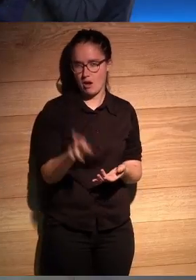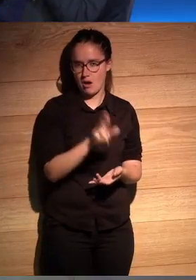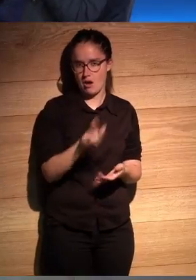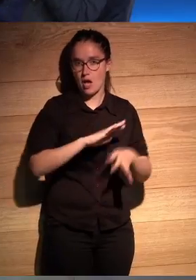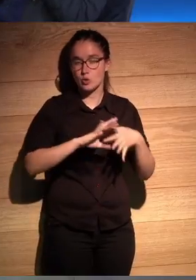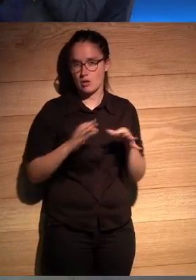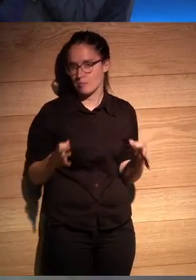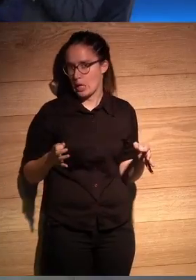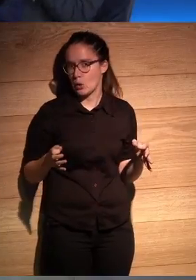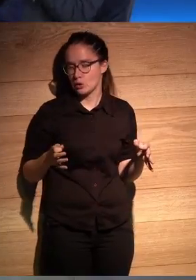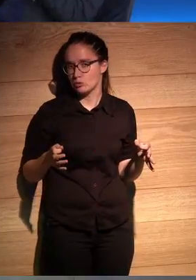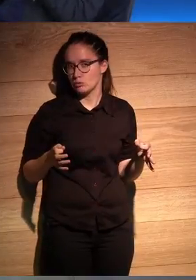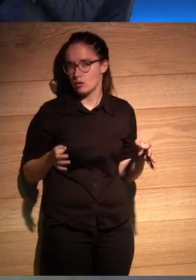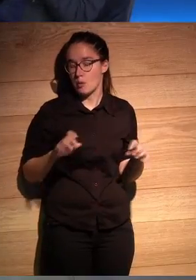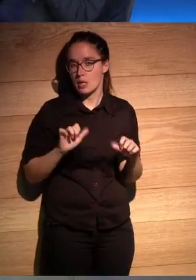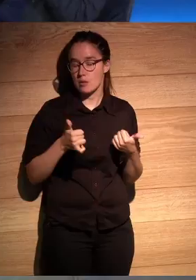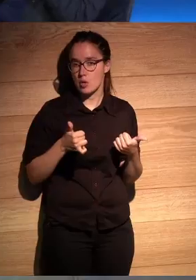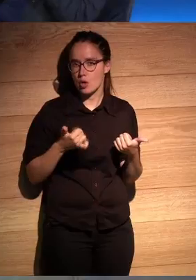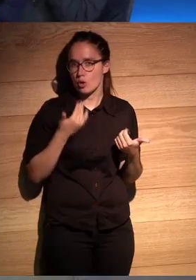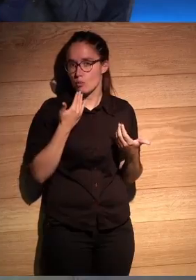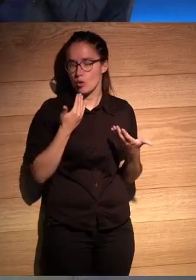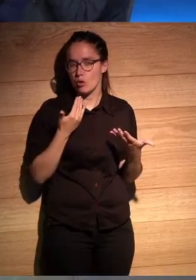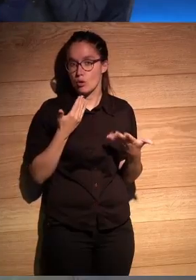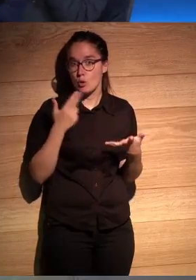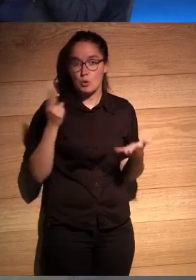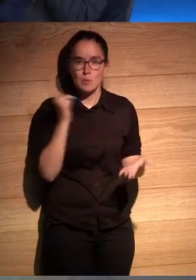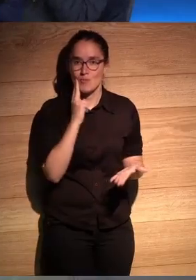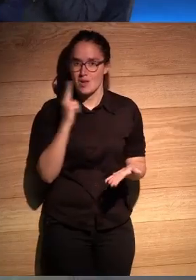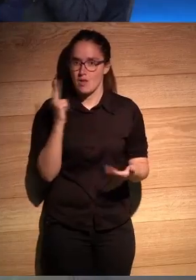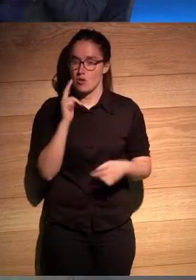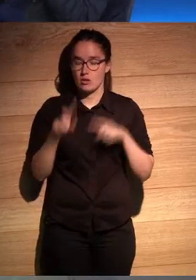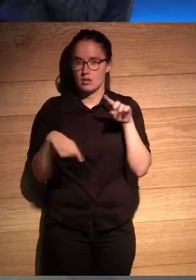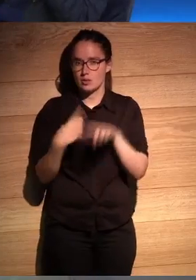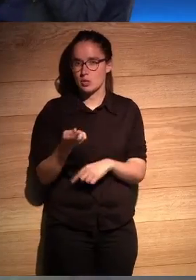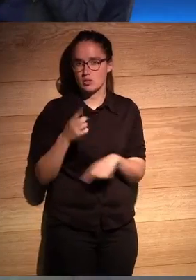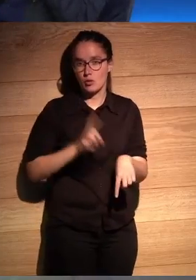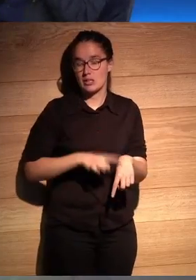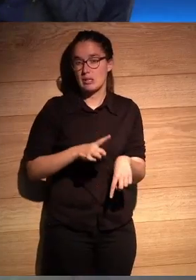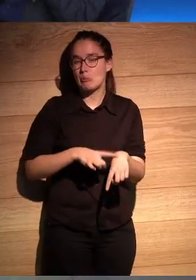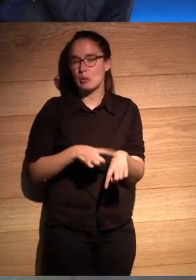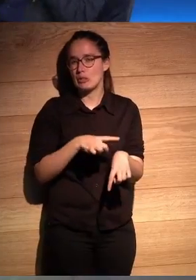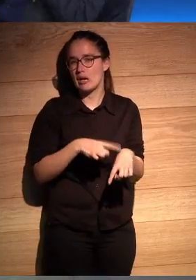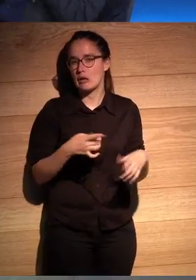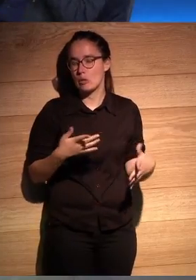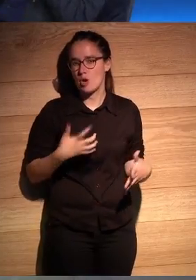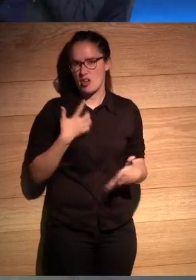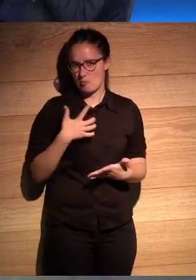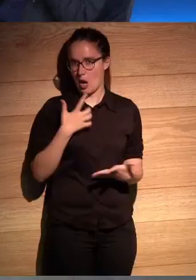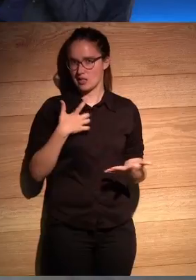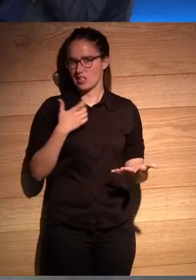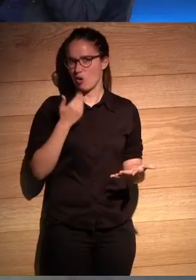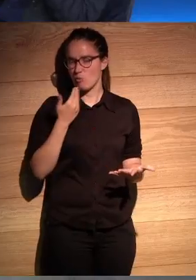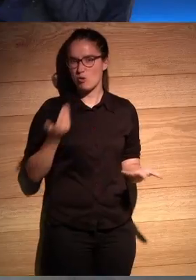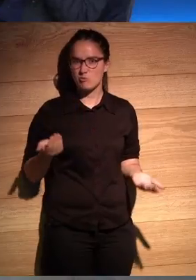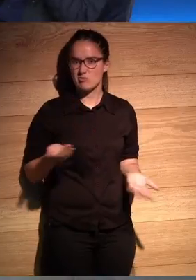que a sus amigos primero nos causaba una especie como de terror pánico y después con el tiempo una especie de fastidio porque era una